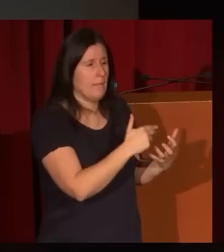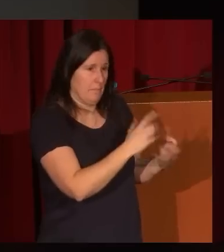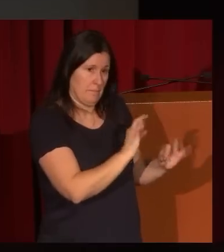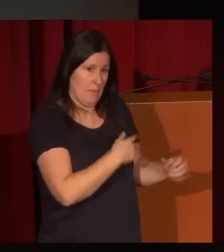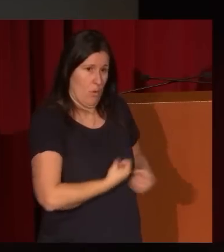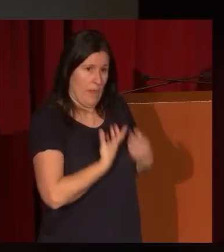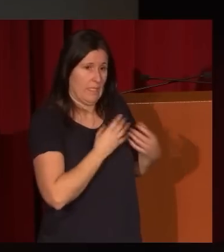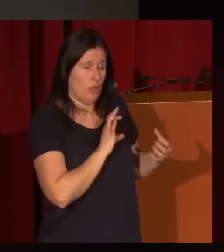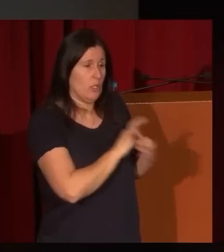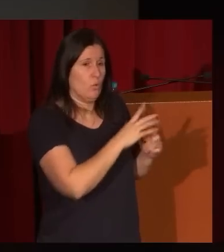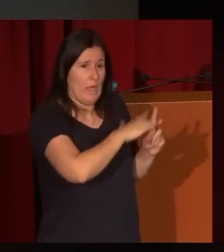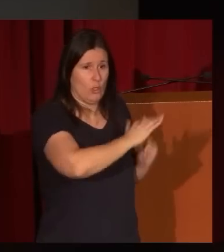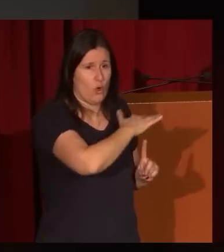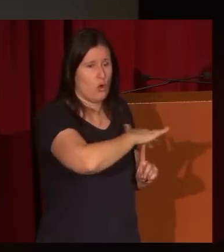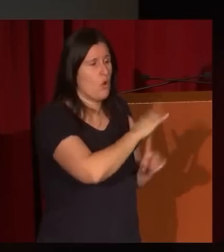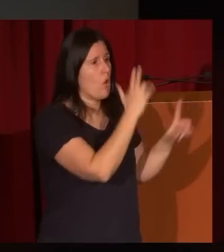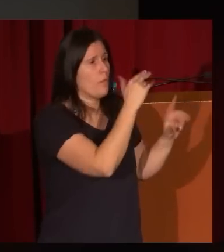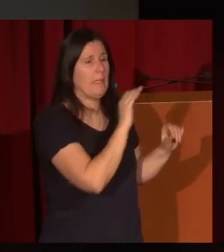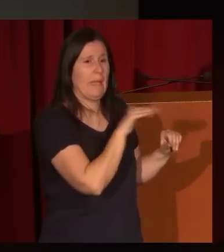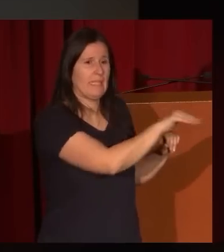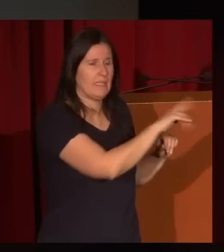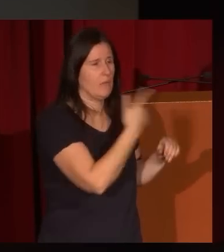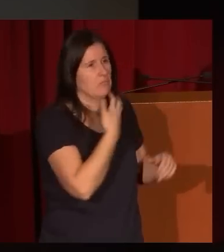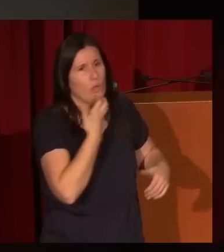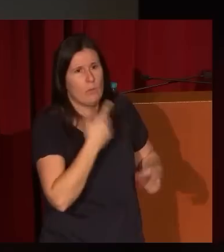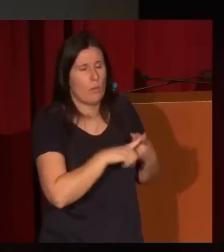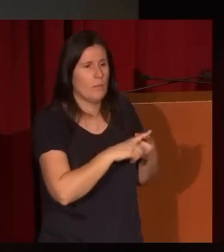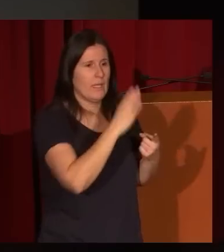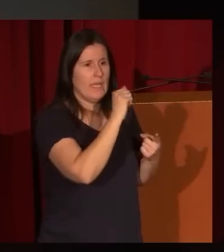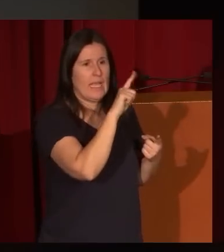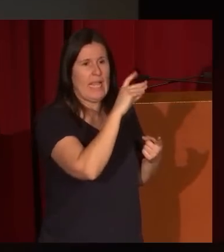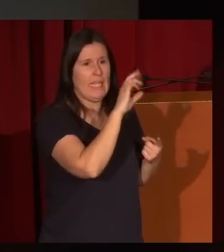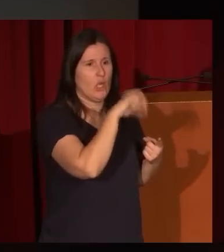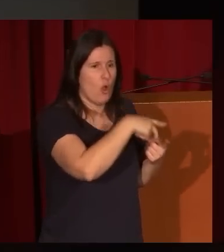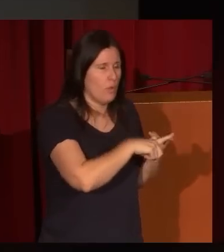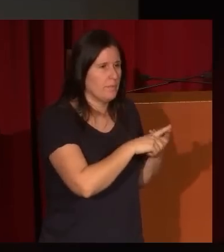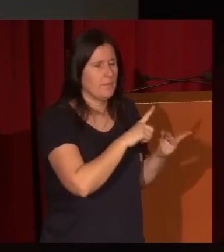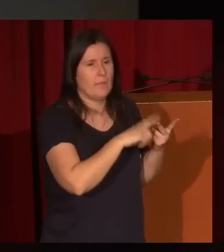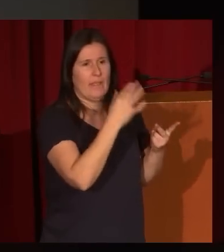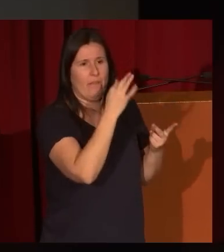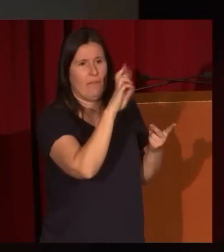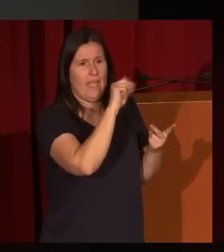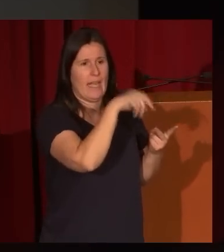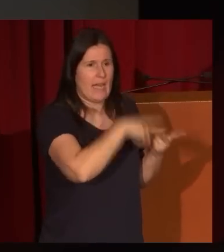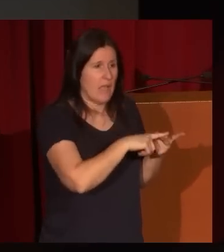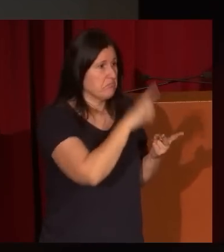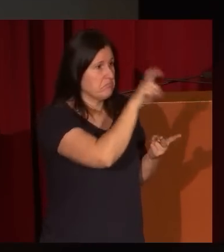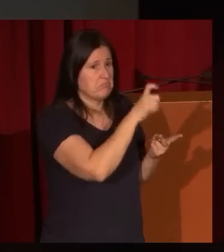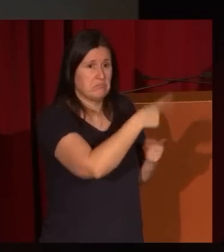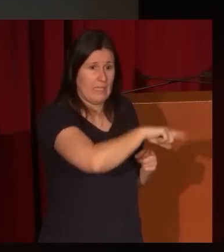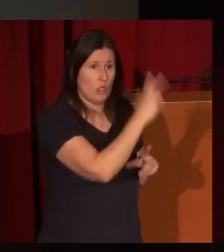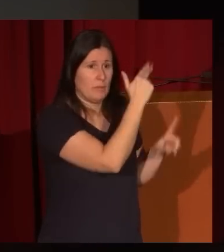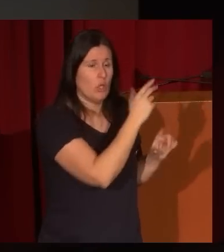románticos de su entorno pinta como pinta Vicente Camarón pinta como pinta Fernando Ferrán en un momento en que estos pintores